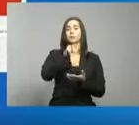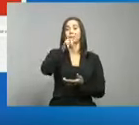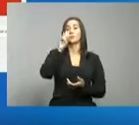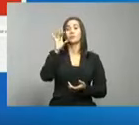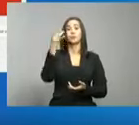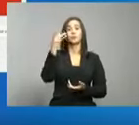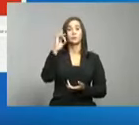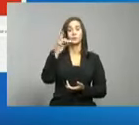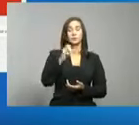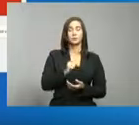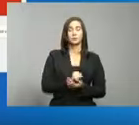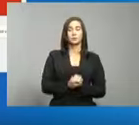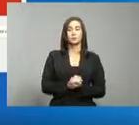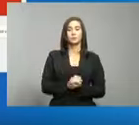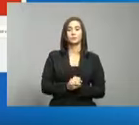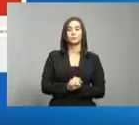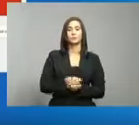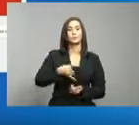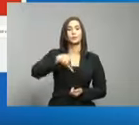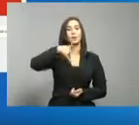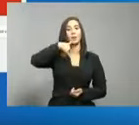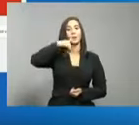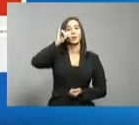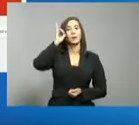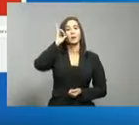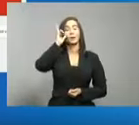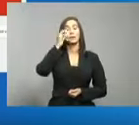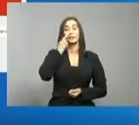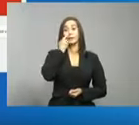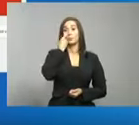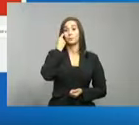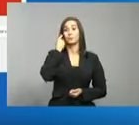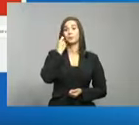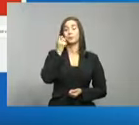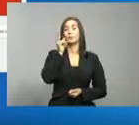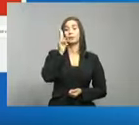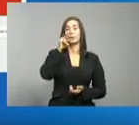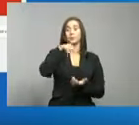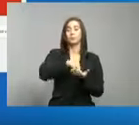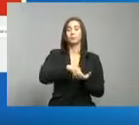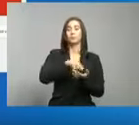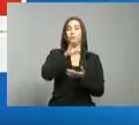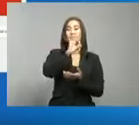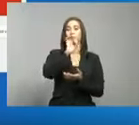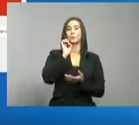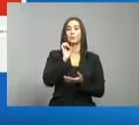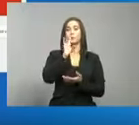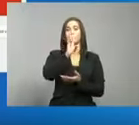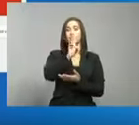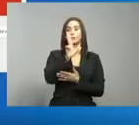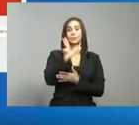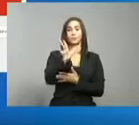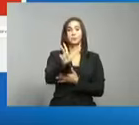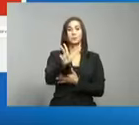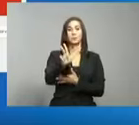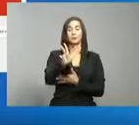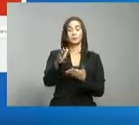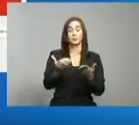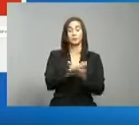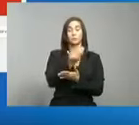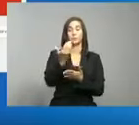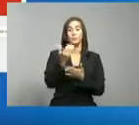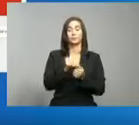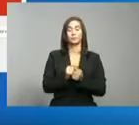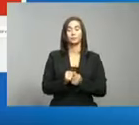y en el día de ayer se hicieron 2.973 pruebas nuevas.